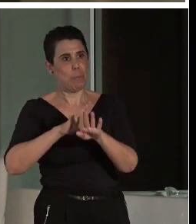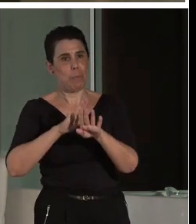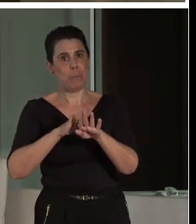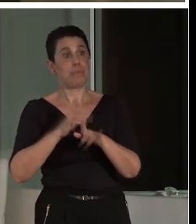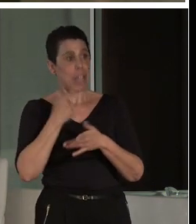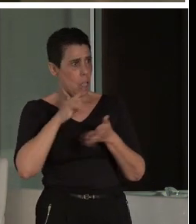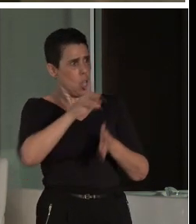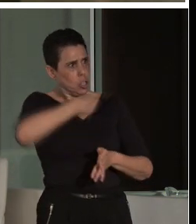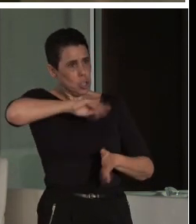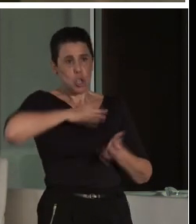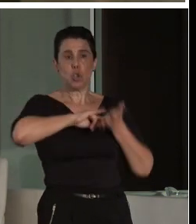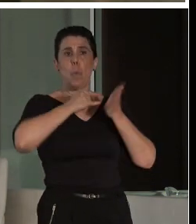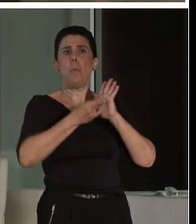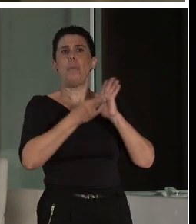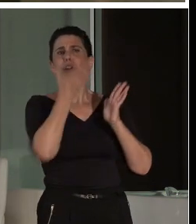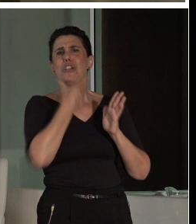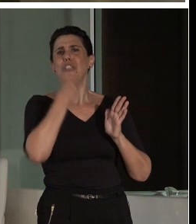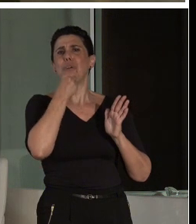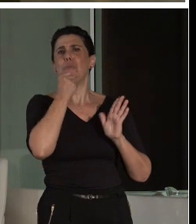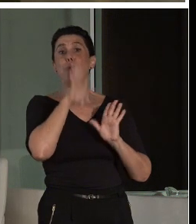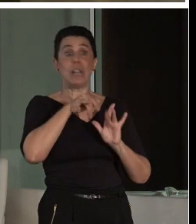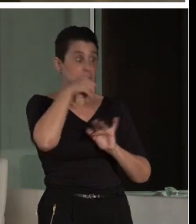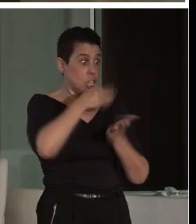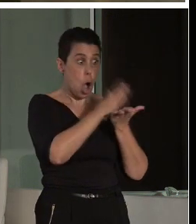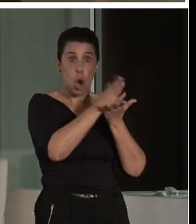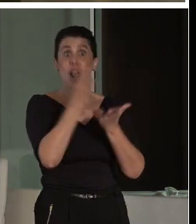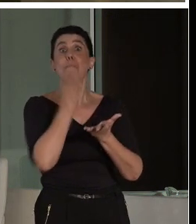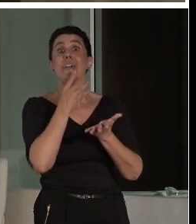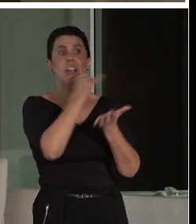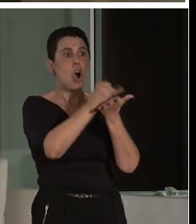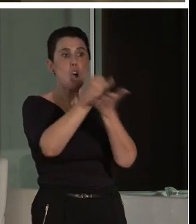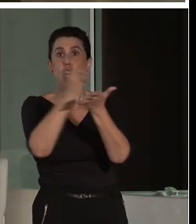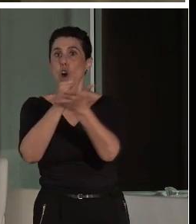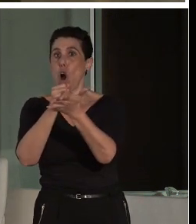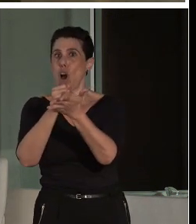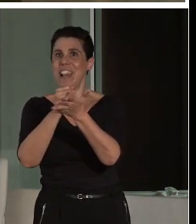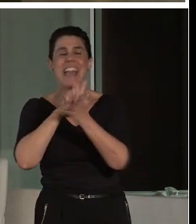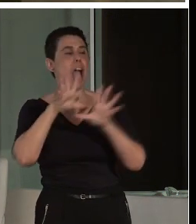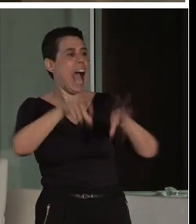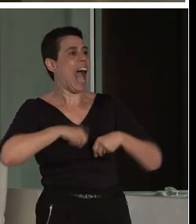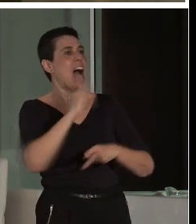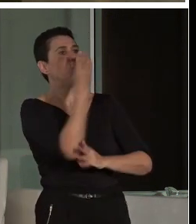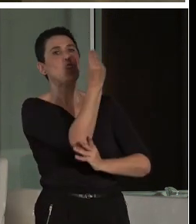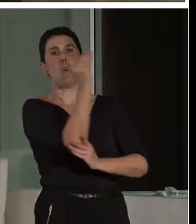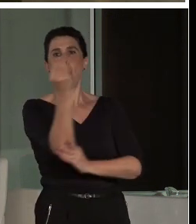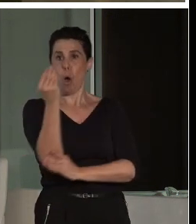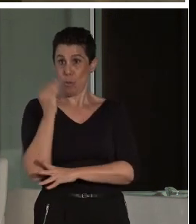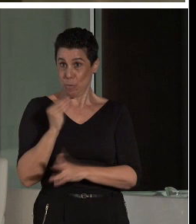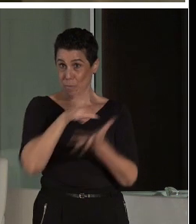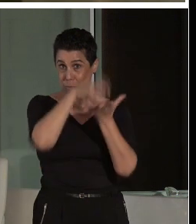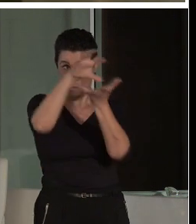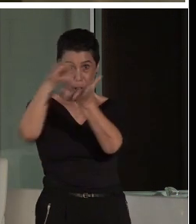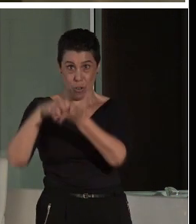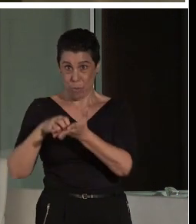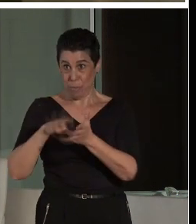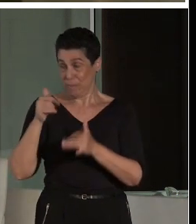La escuela adopta un monumento. Cada colegio de Mérida tiene un monumento adoptado. Ellos han trabajado con nosotros en los dos últimos años el